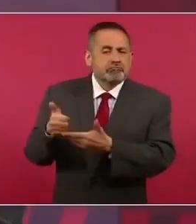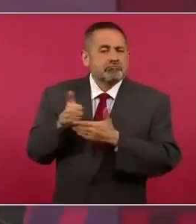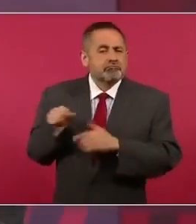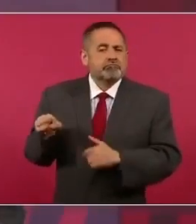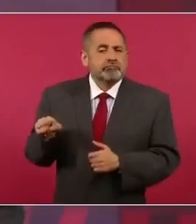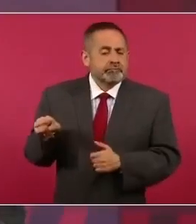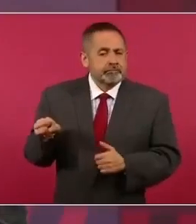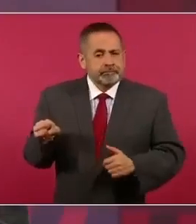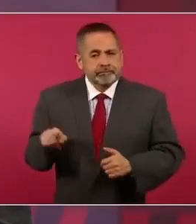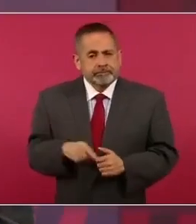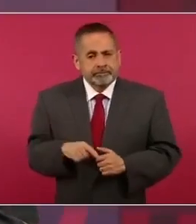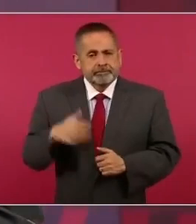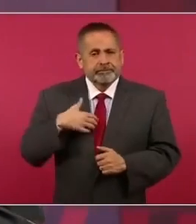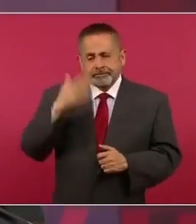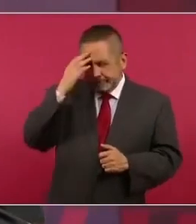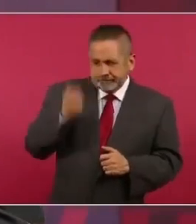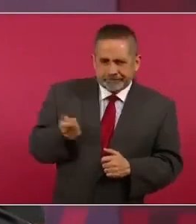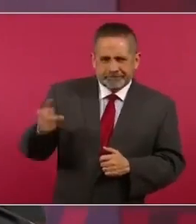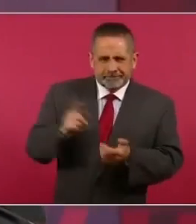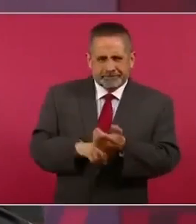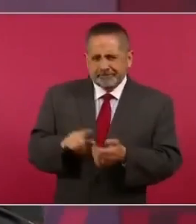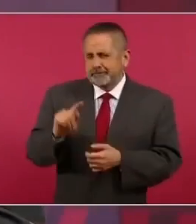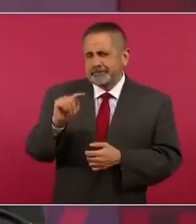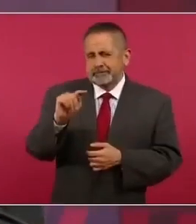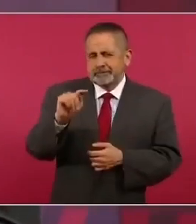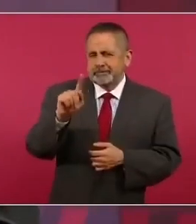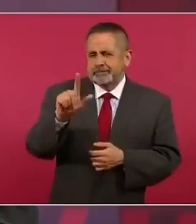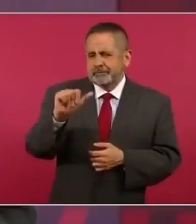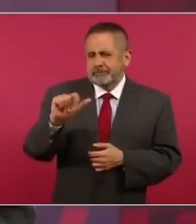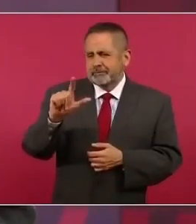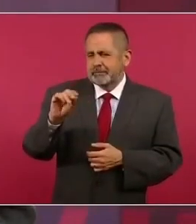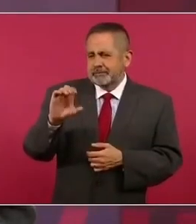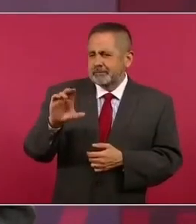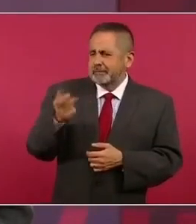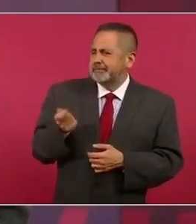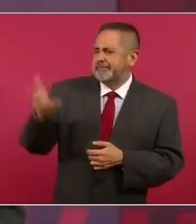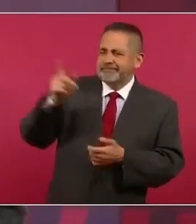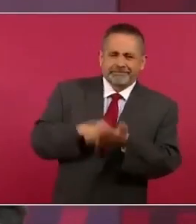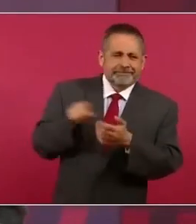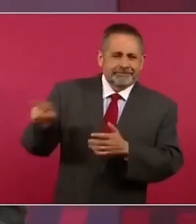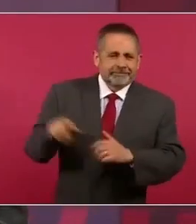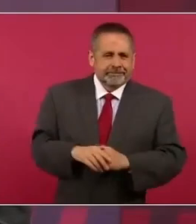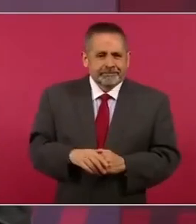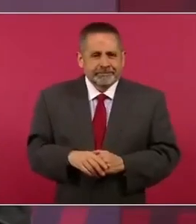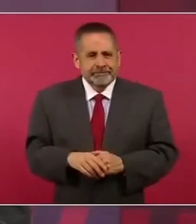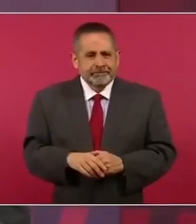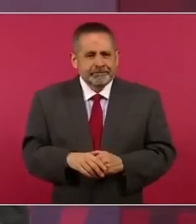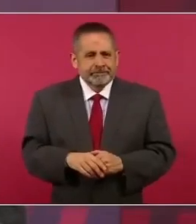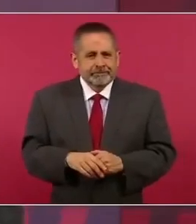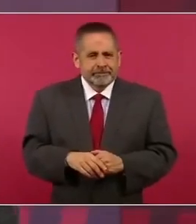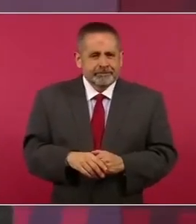y lo conocíamos como Tlalox Tlalox que llovía y